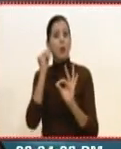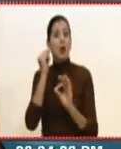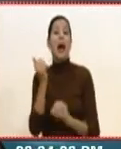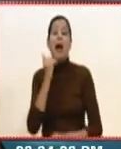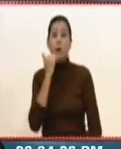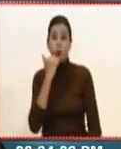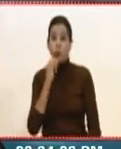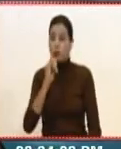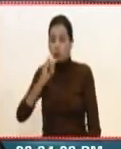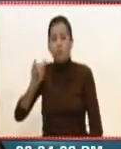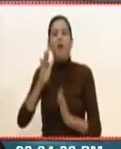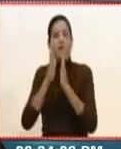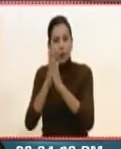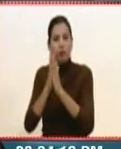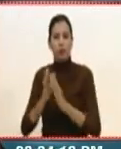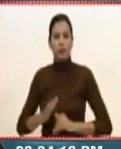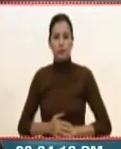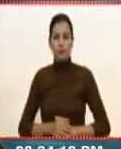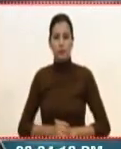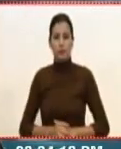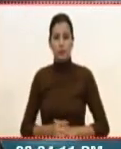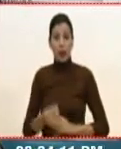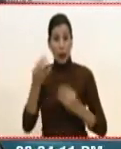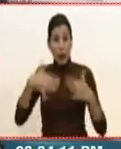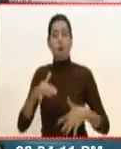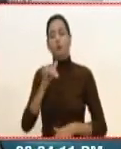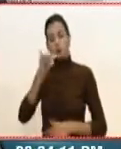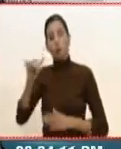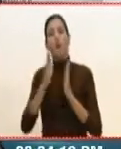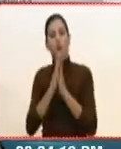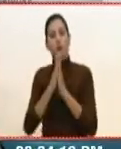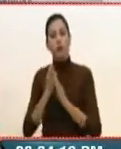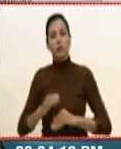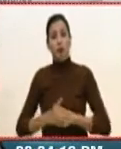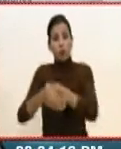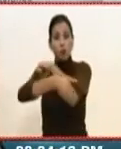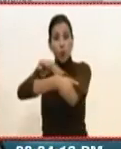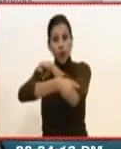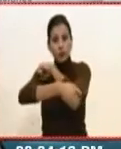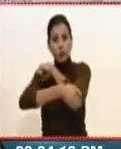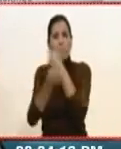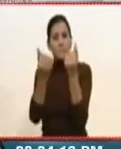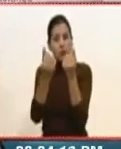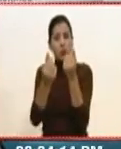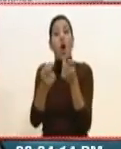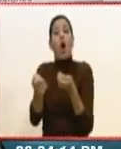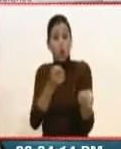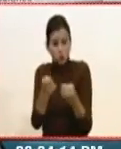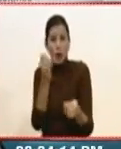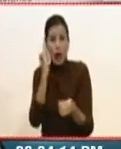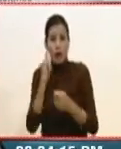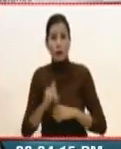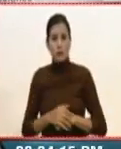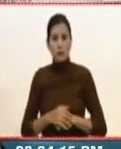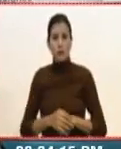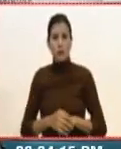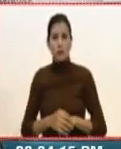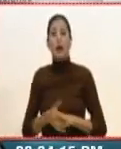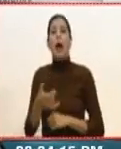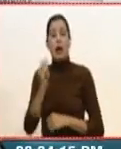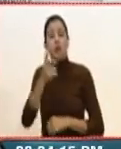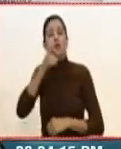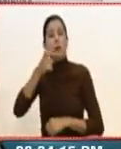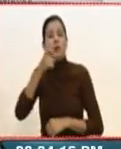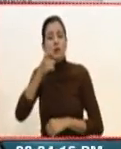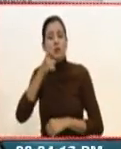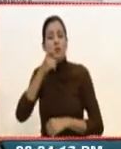especulación de la venta de ese producto. Este es un producto de precios regulado que está bajo la supervisión